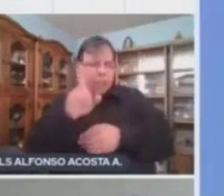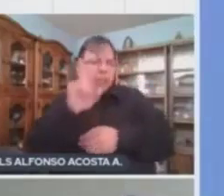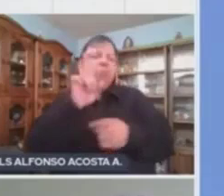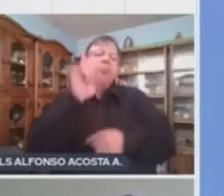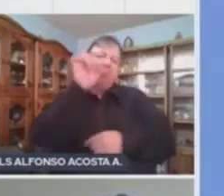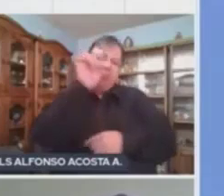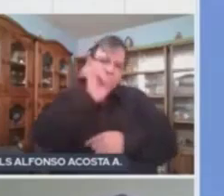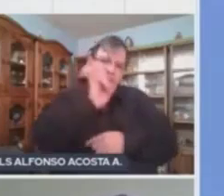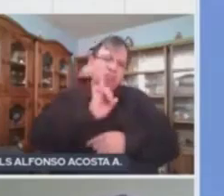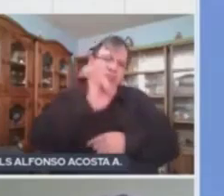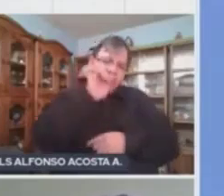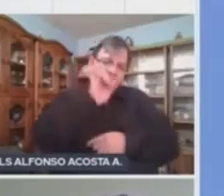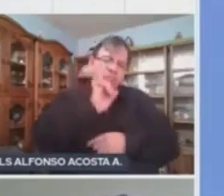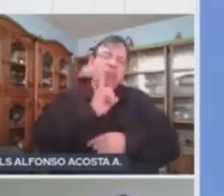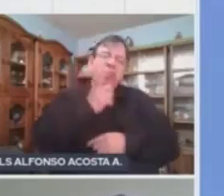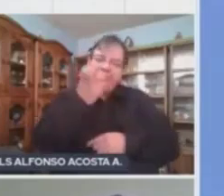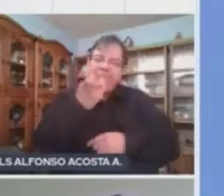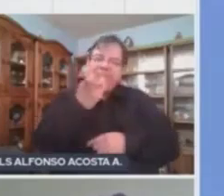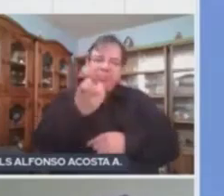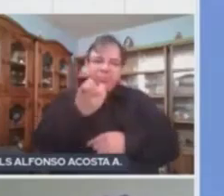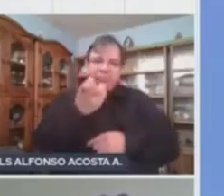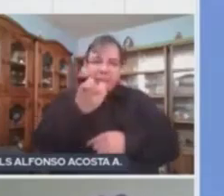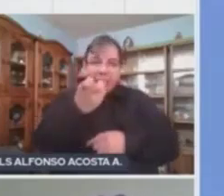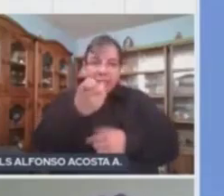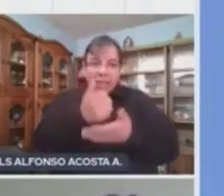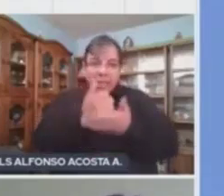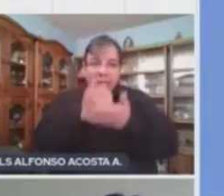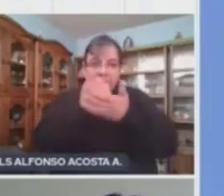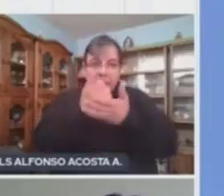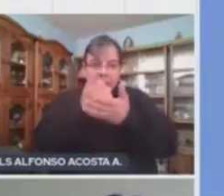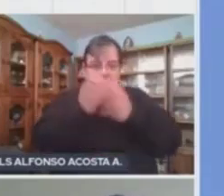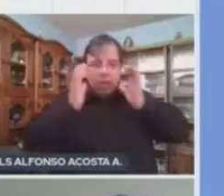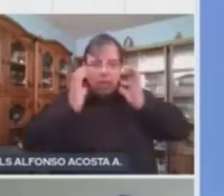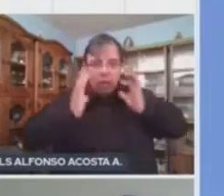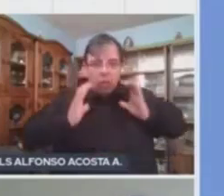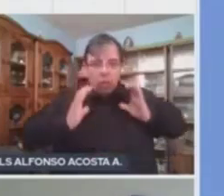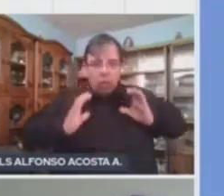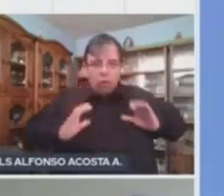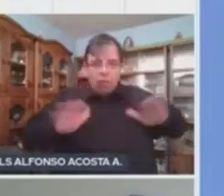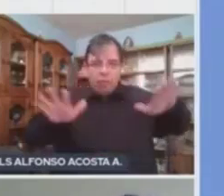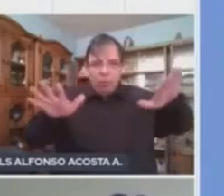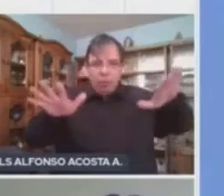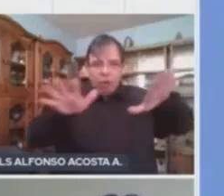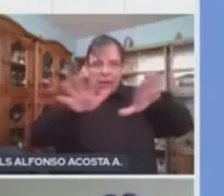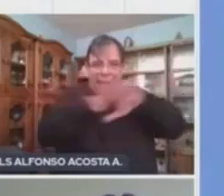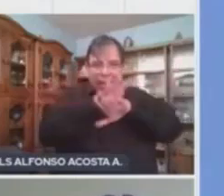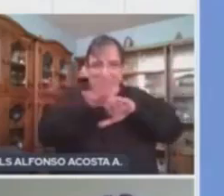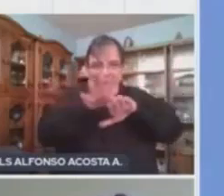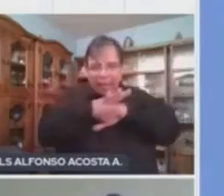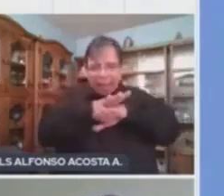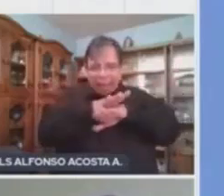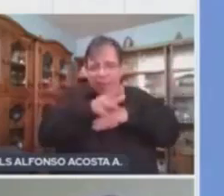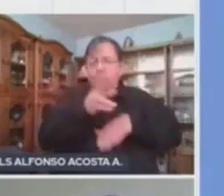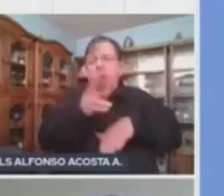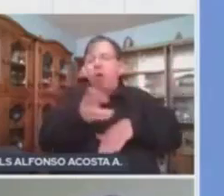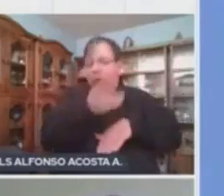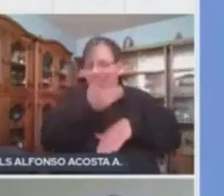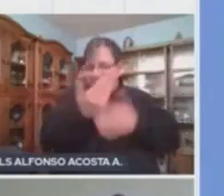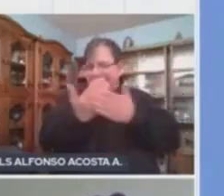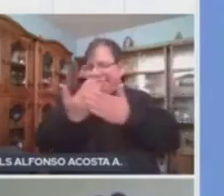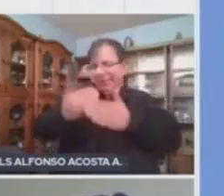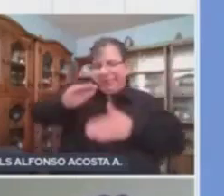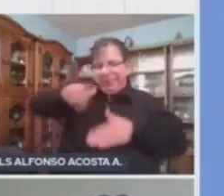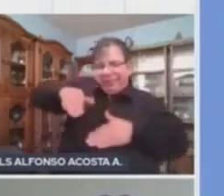que se encarga de todos los cambios que nuestros alumnos me imagino que ya vivieron,